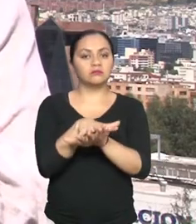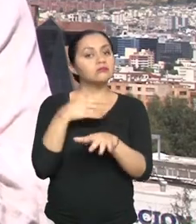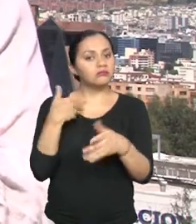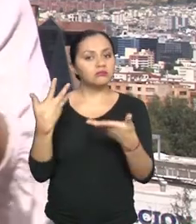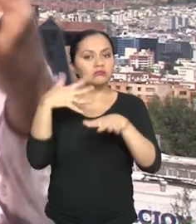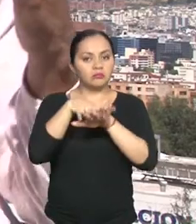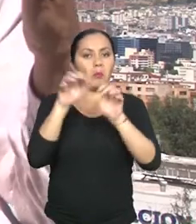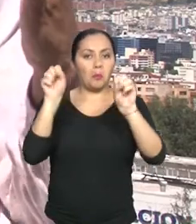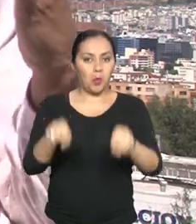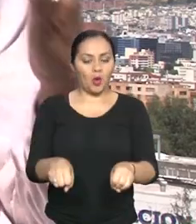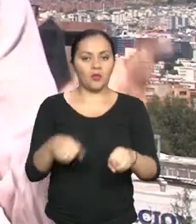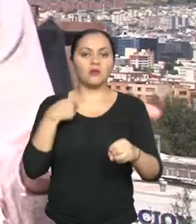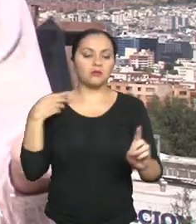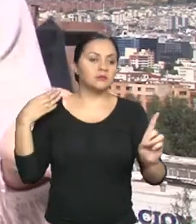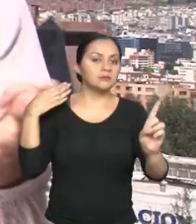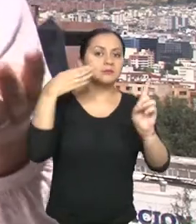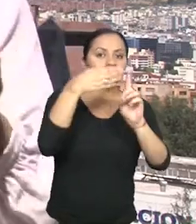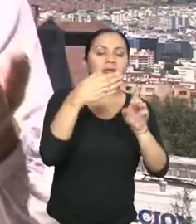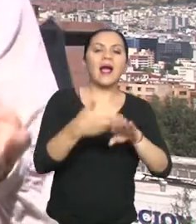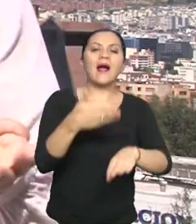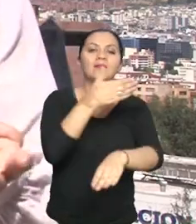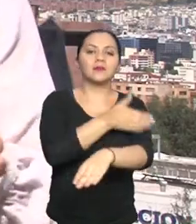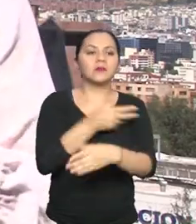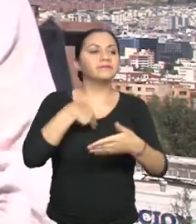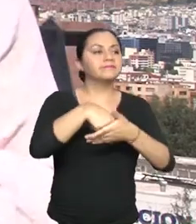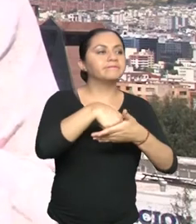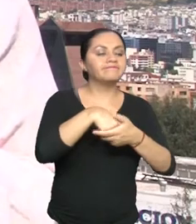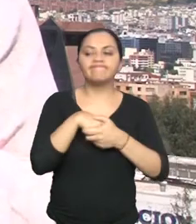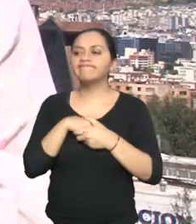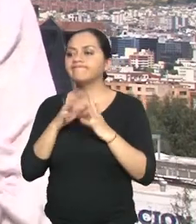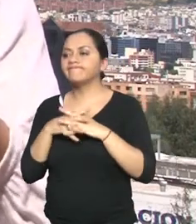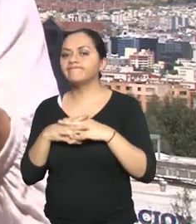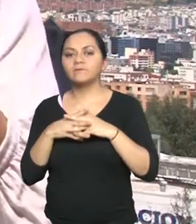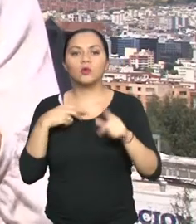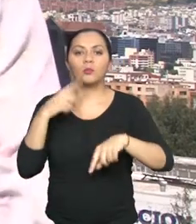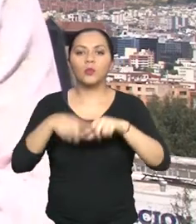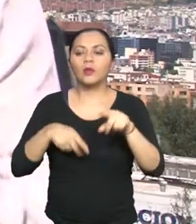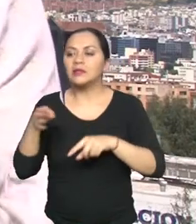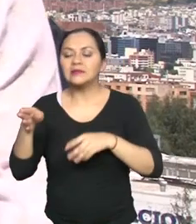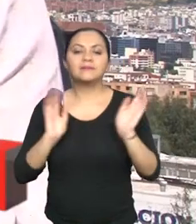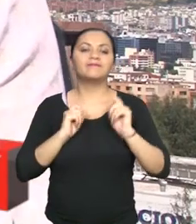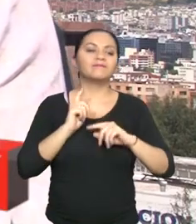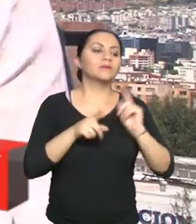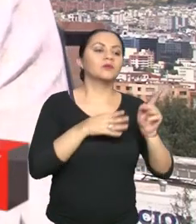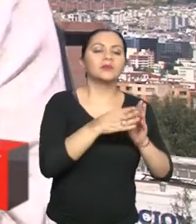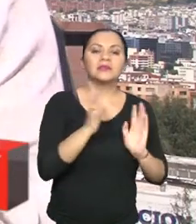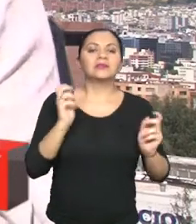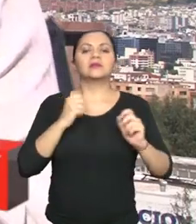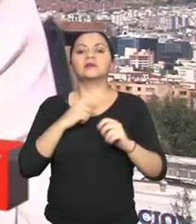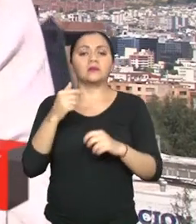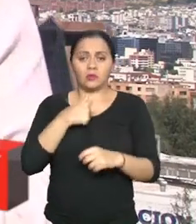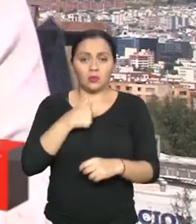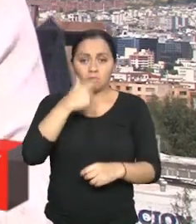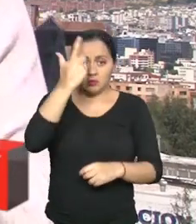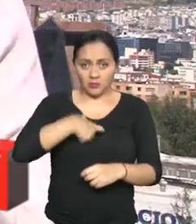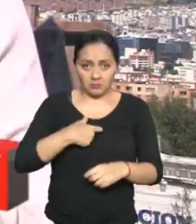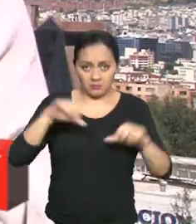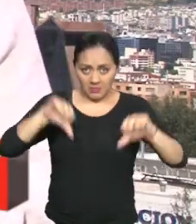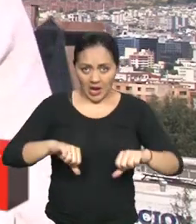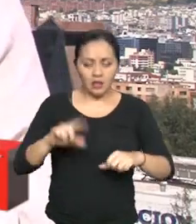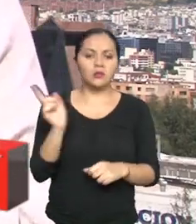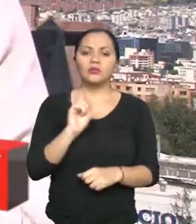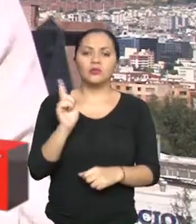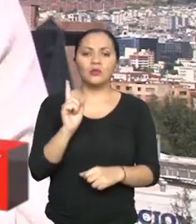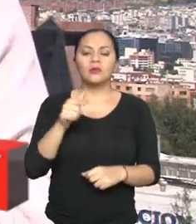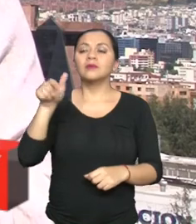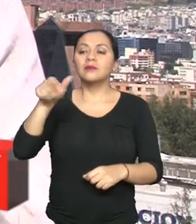permite llegar a espacios a los que antes te estaban negados y no porque quizá no tenías la capacidad sino porque